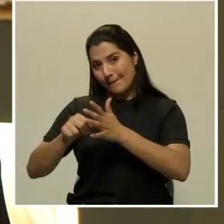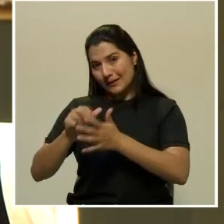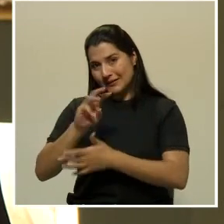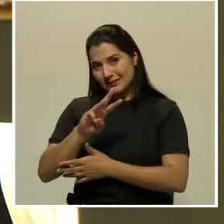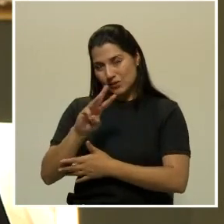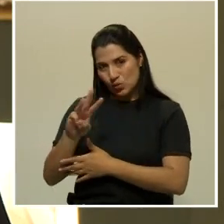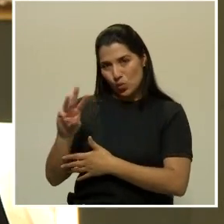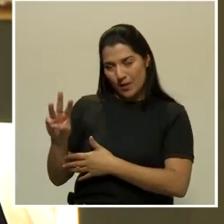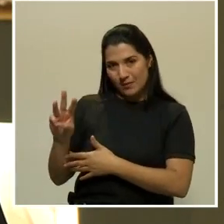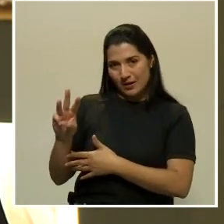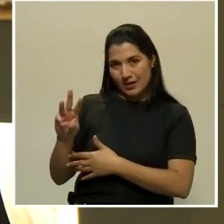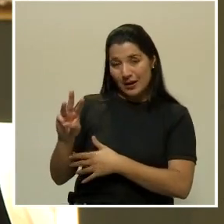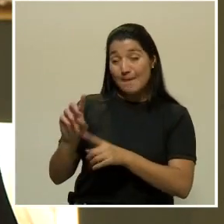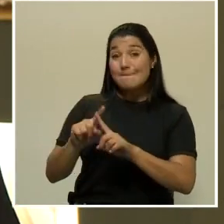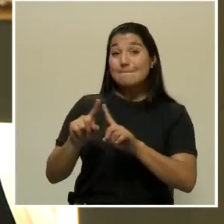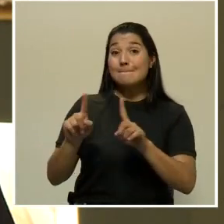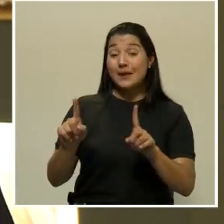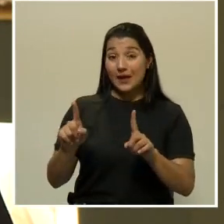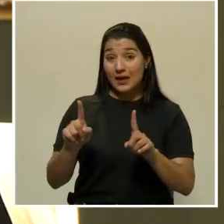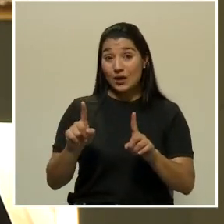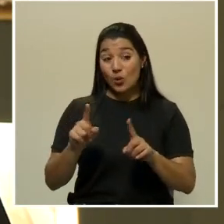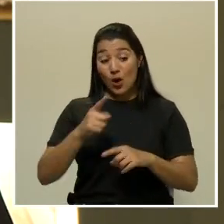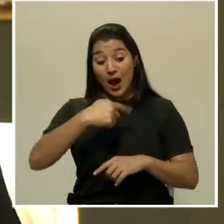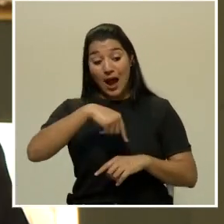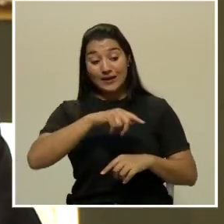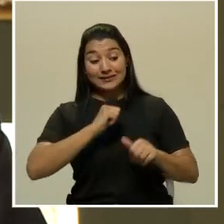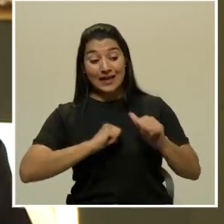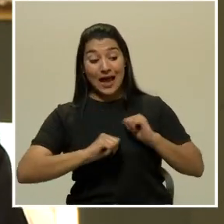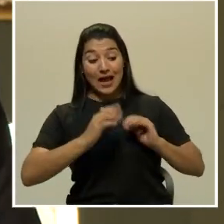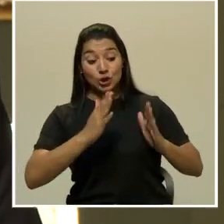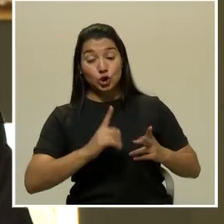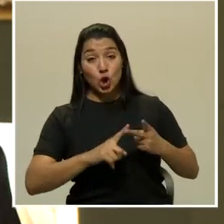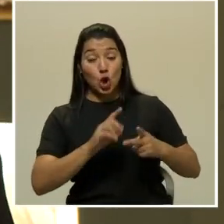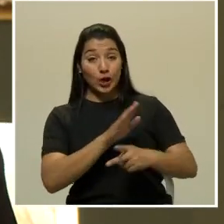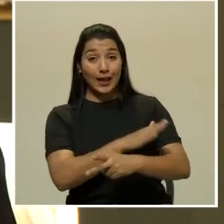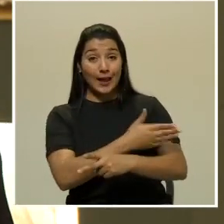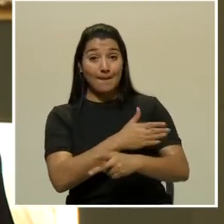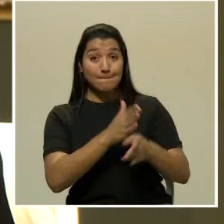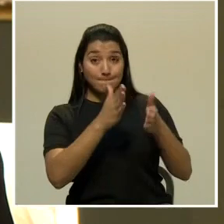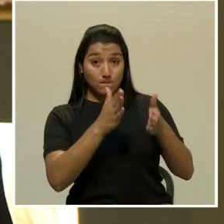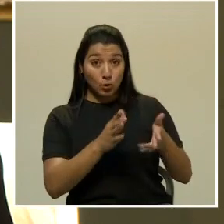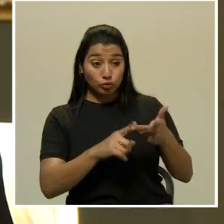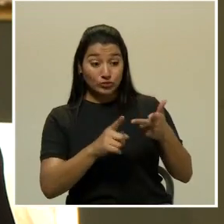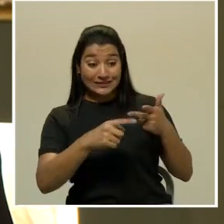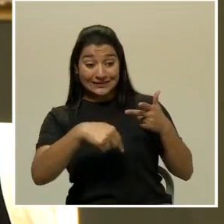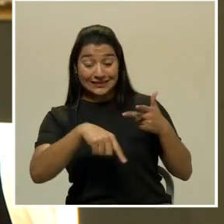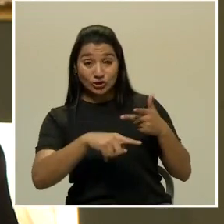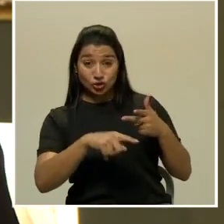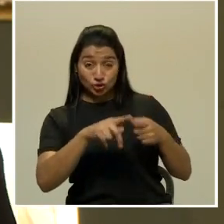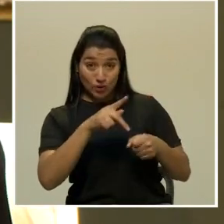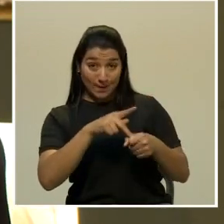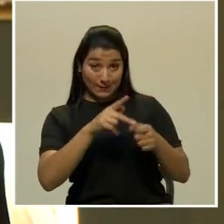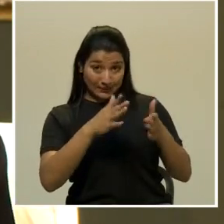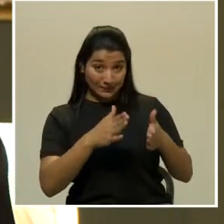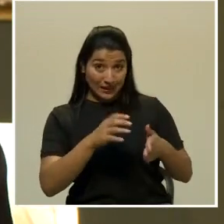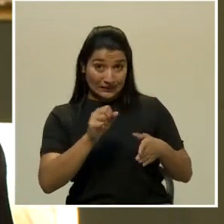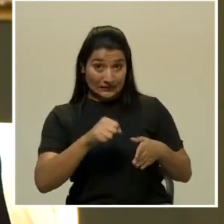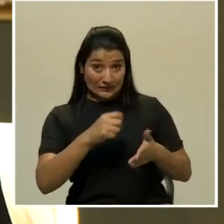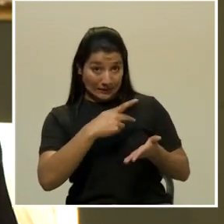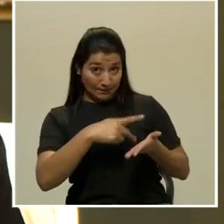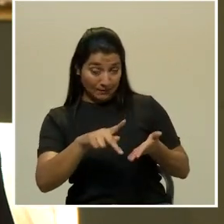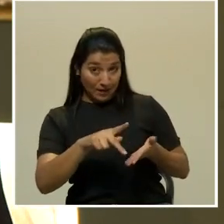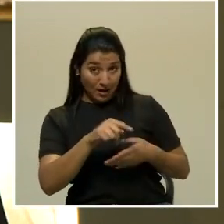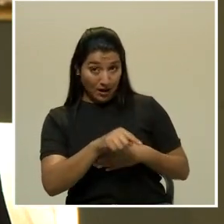pero a los actores, a los músicos y a la gente que participe, se les va a pagar.